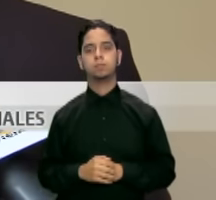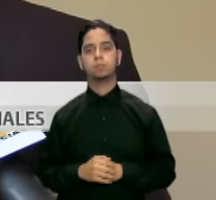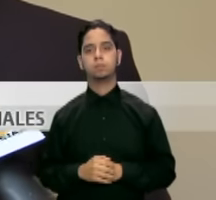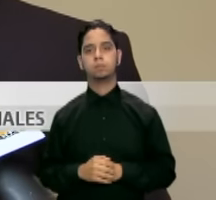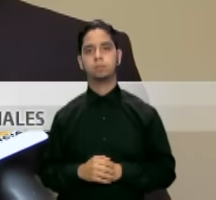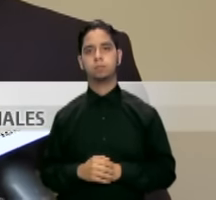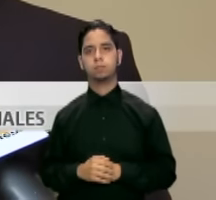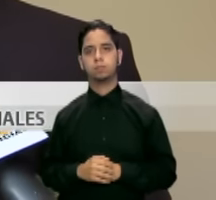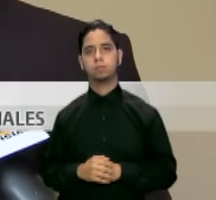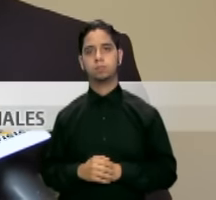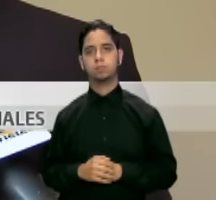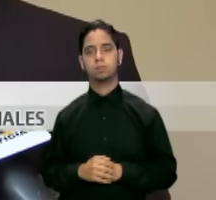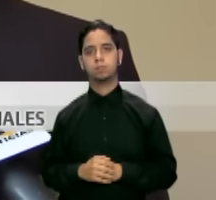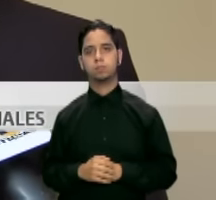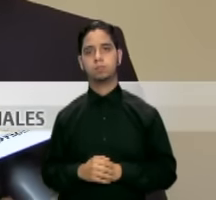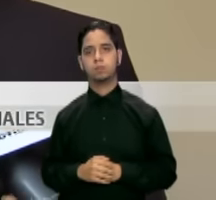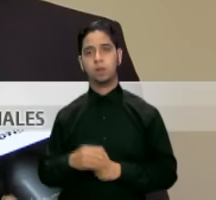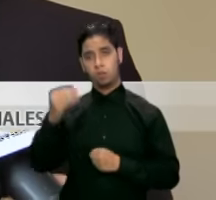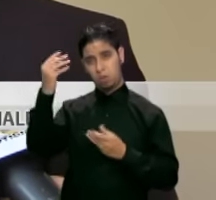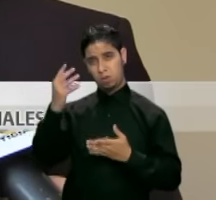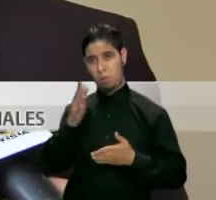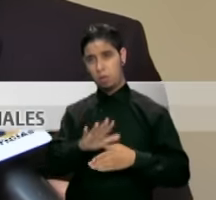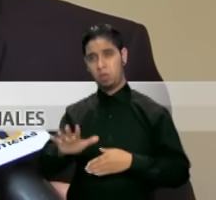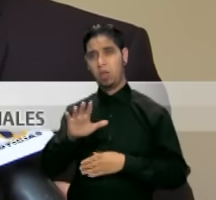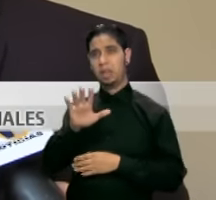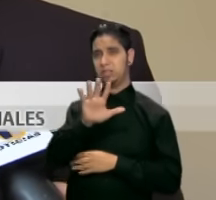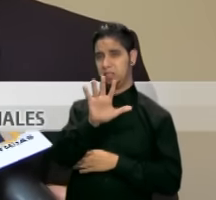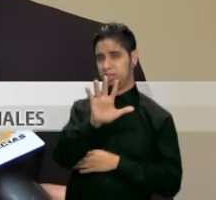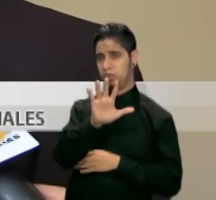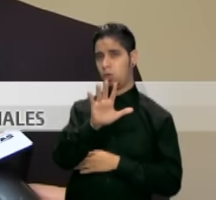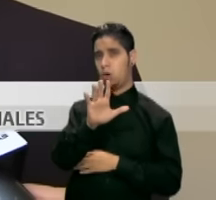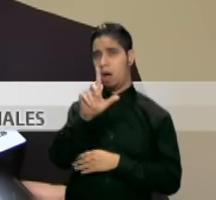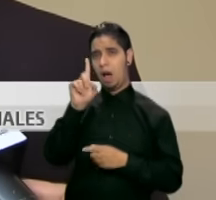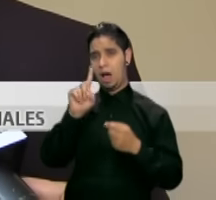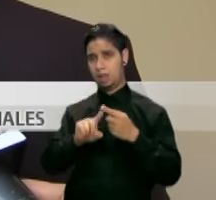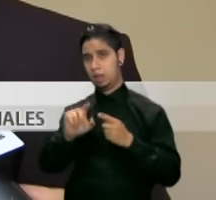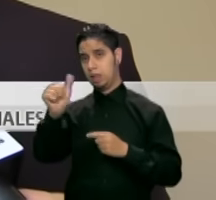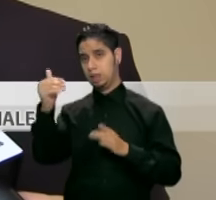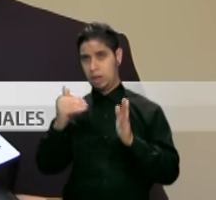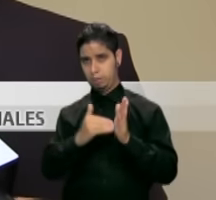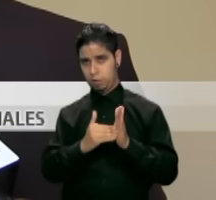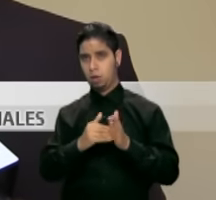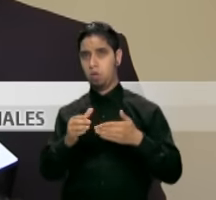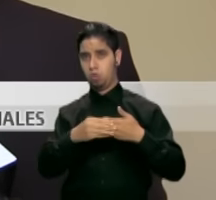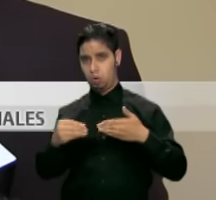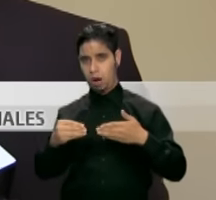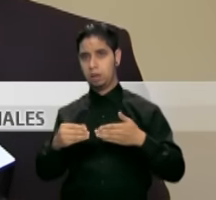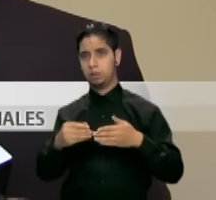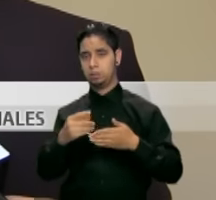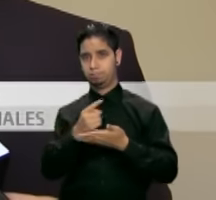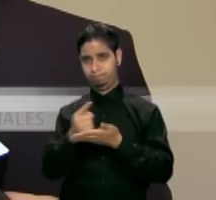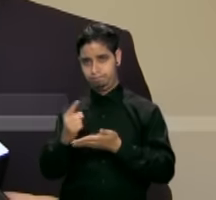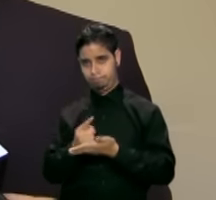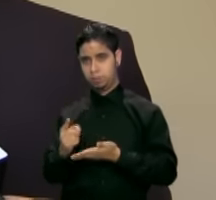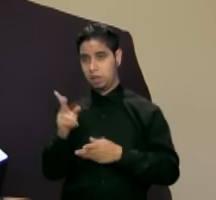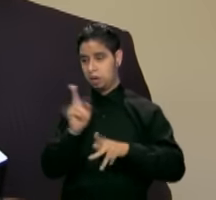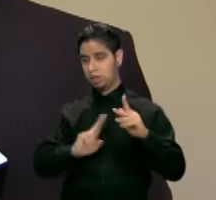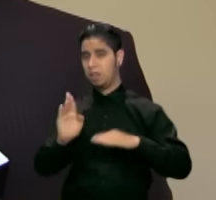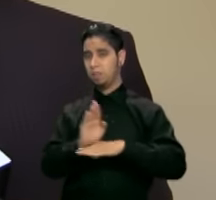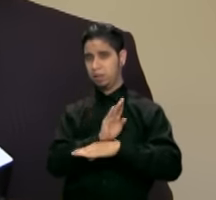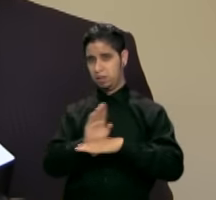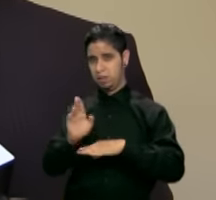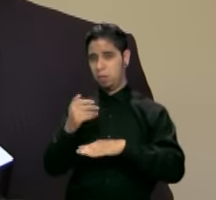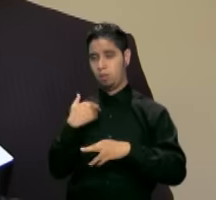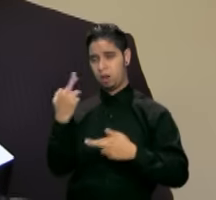5 a 10 mil dólares semanales son los incrementos en costos que han tenido que verse envueltas las industrias con esto relacionado